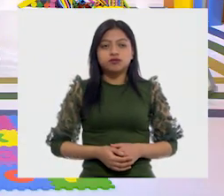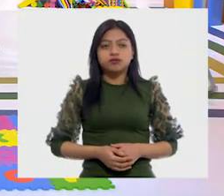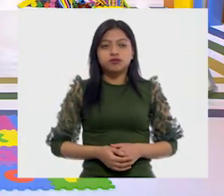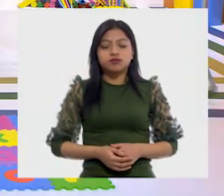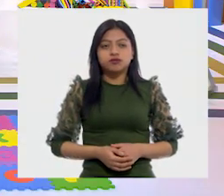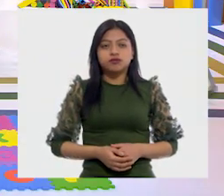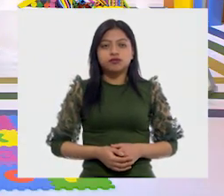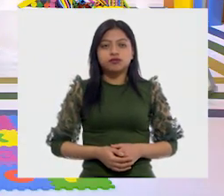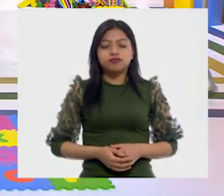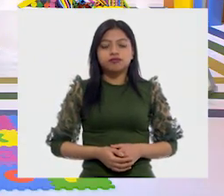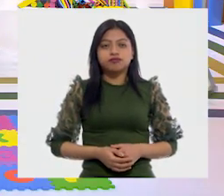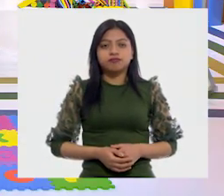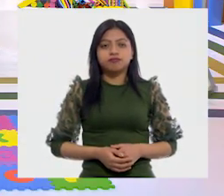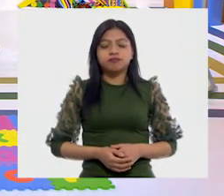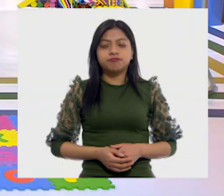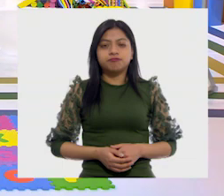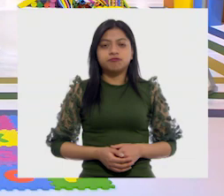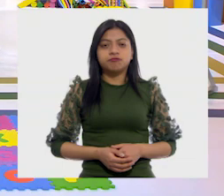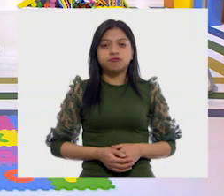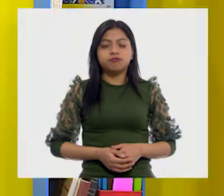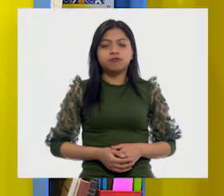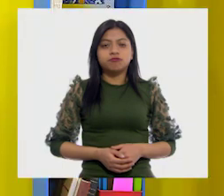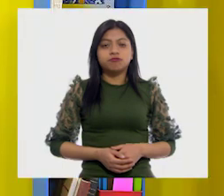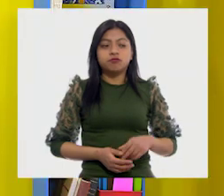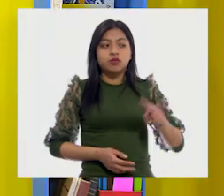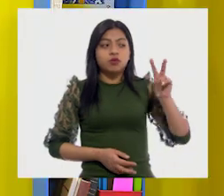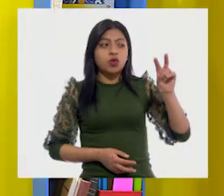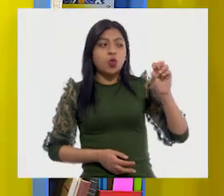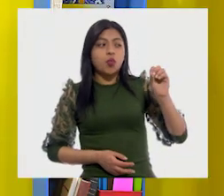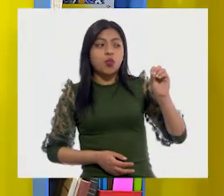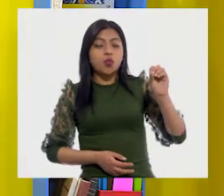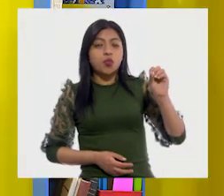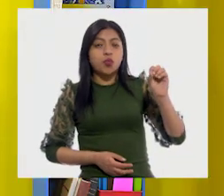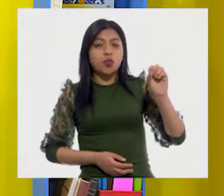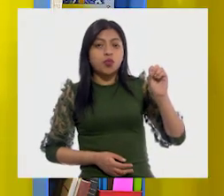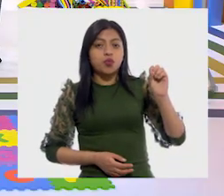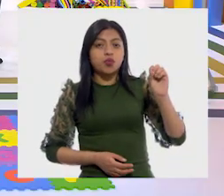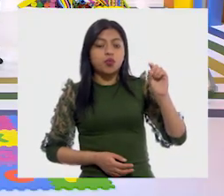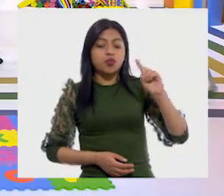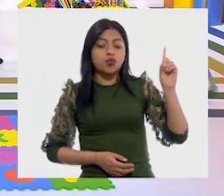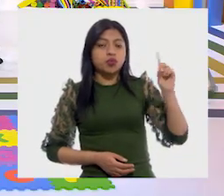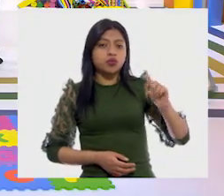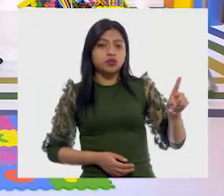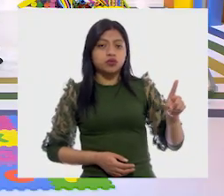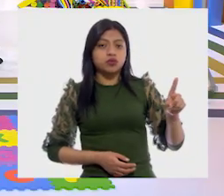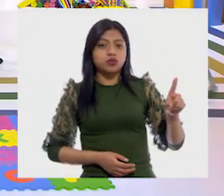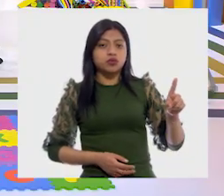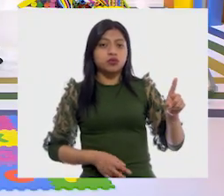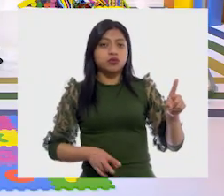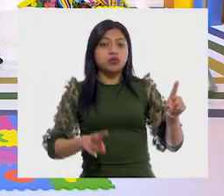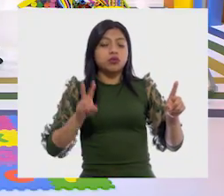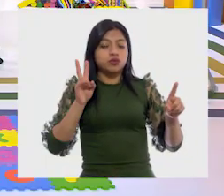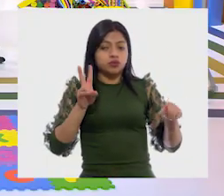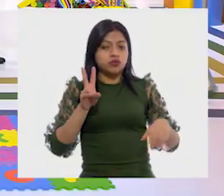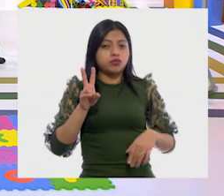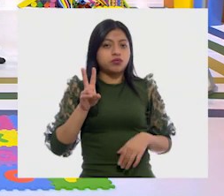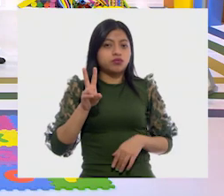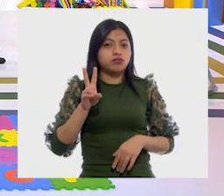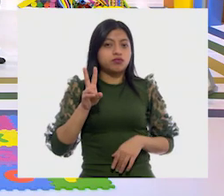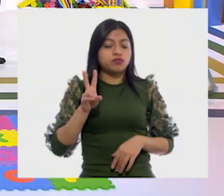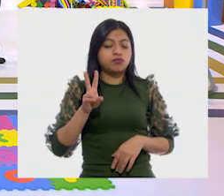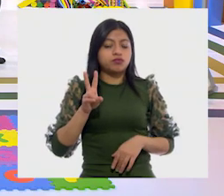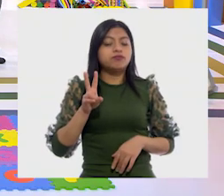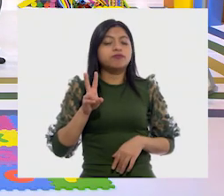qué será? ¿Con V o con B? Voz va con esta B. Esa B. Eso.